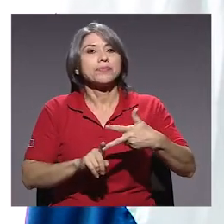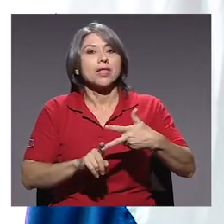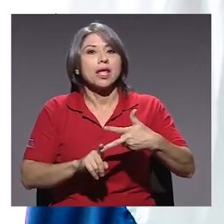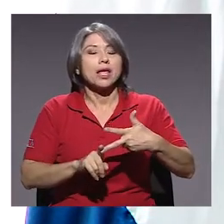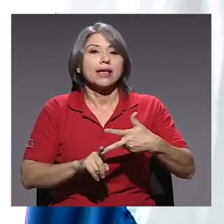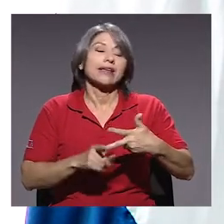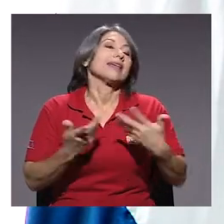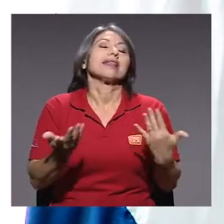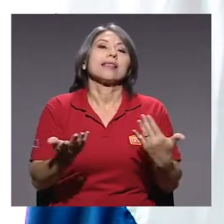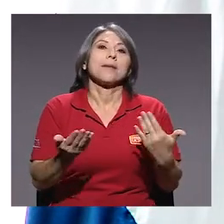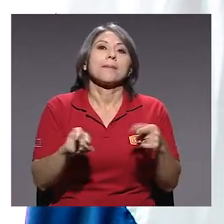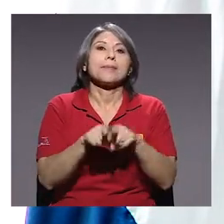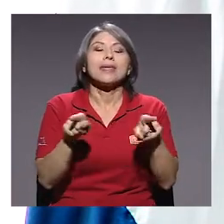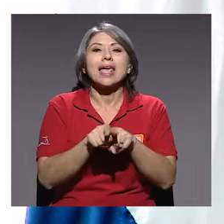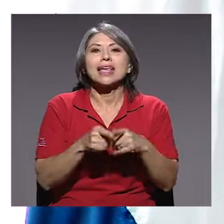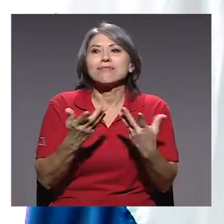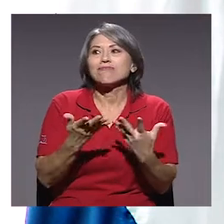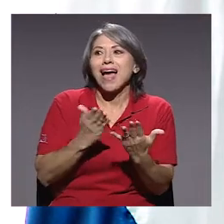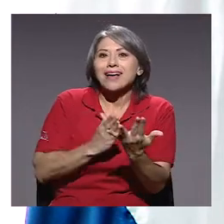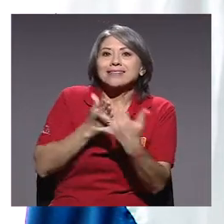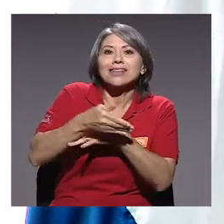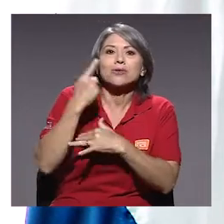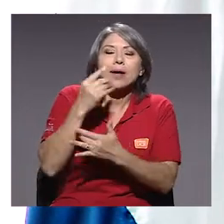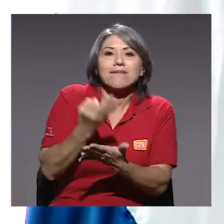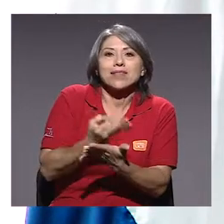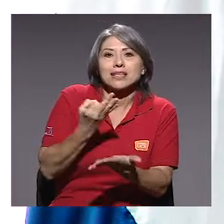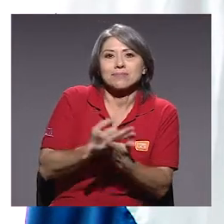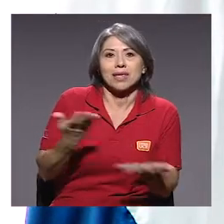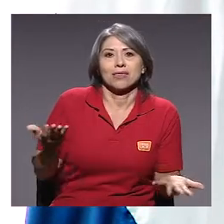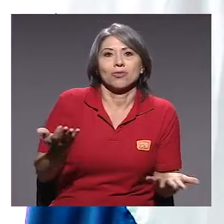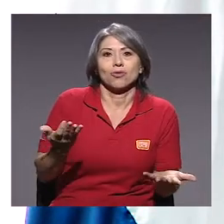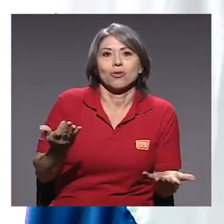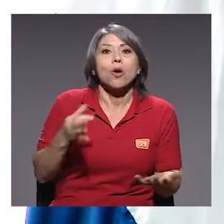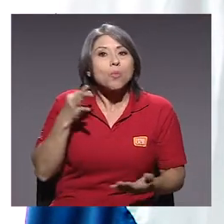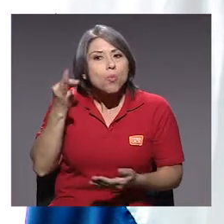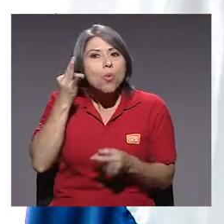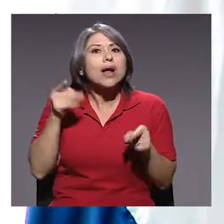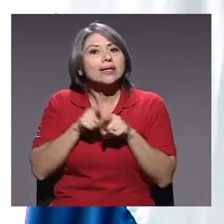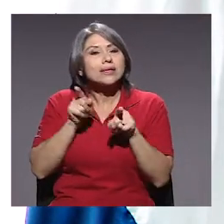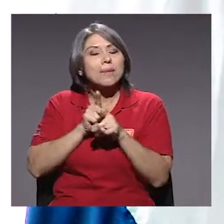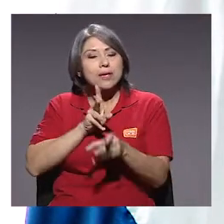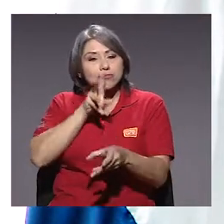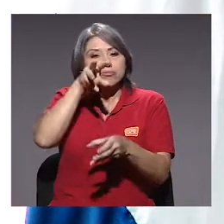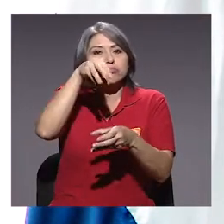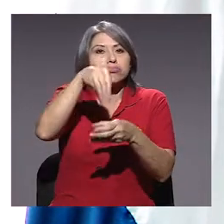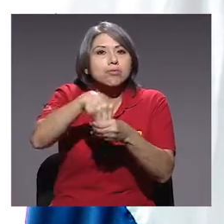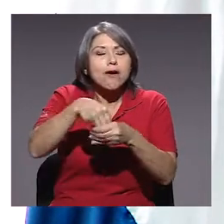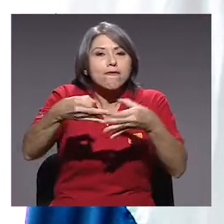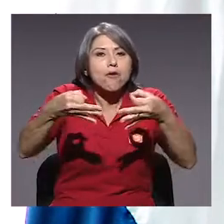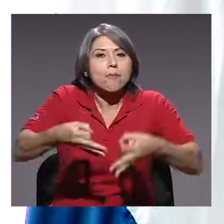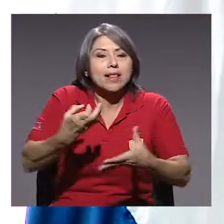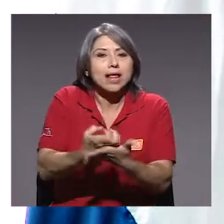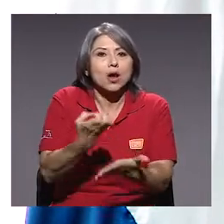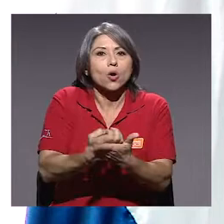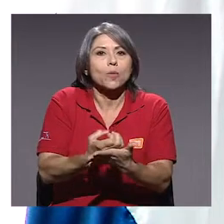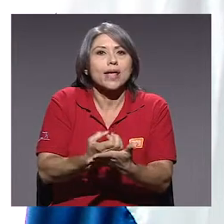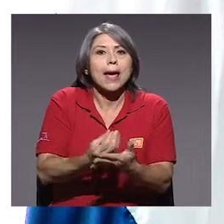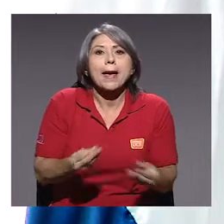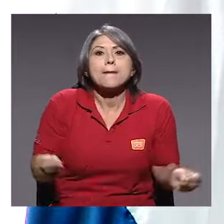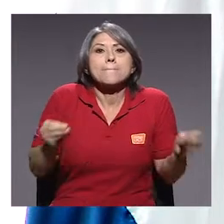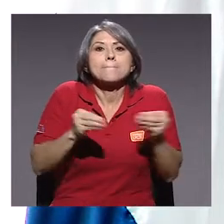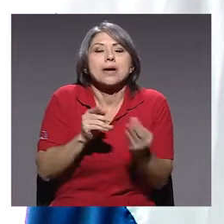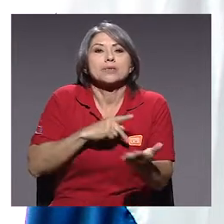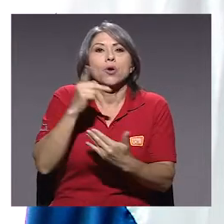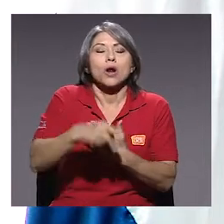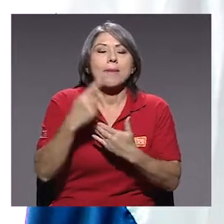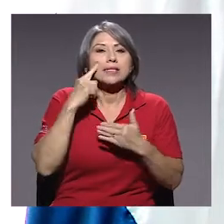Y número tres, las brechas de financiamiento, el acceso también de mujeres al sector formal de la economía, propiciar más programas